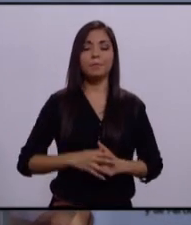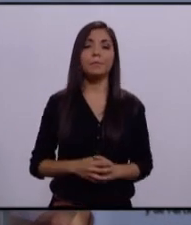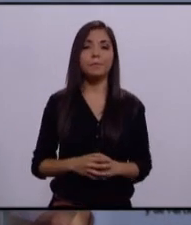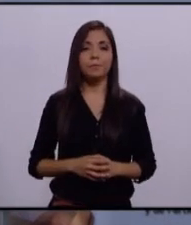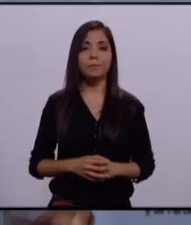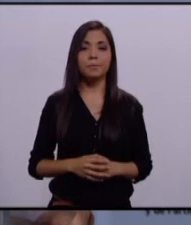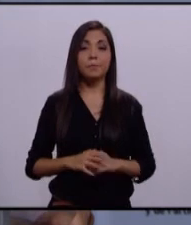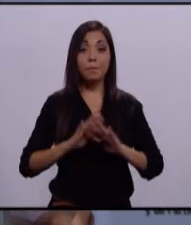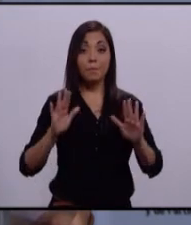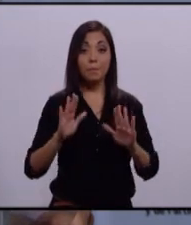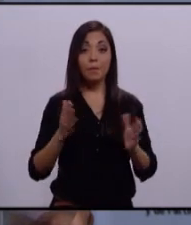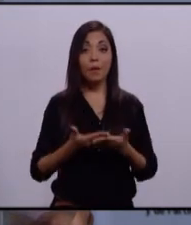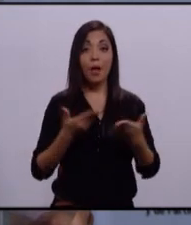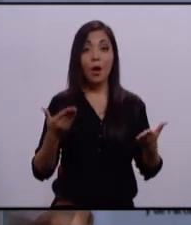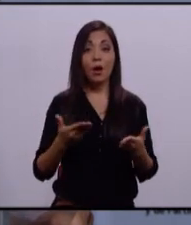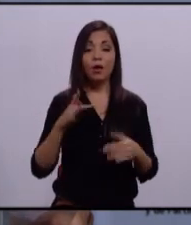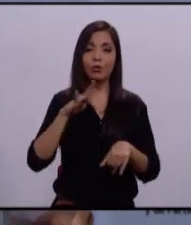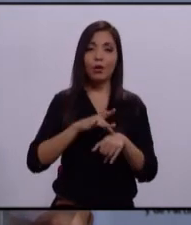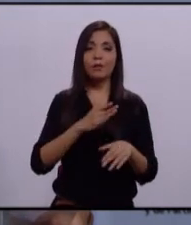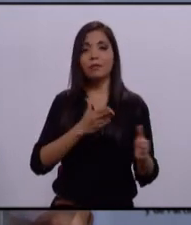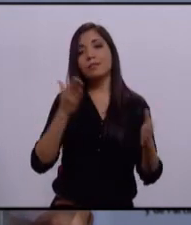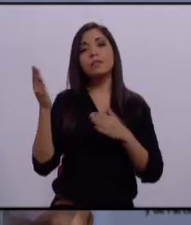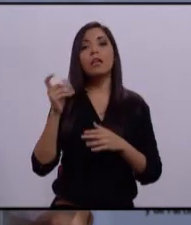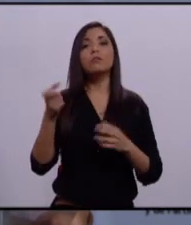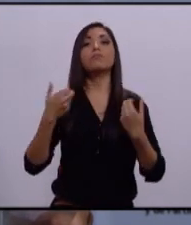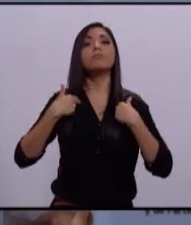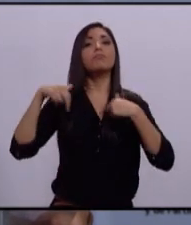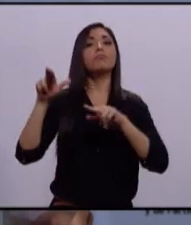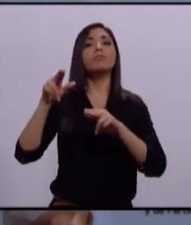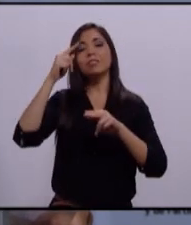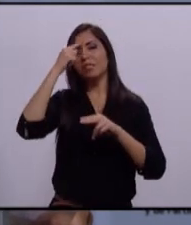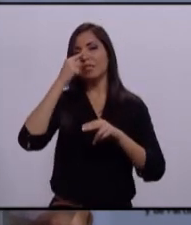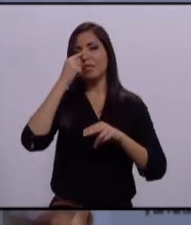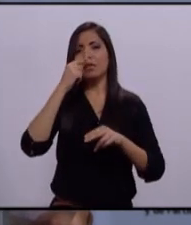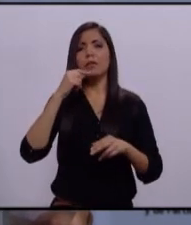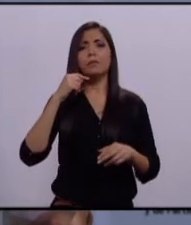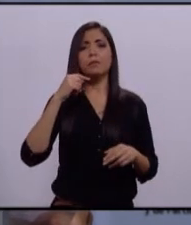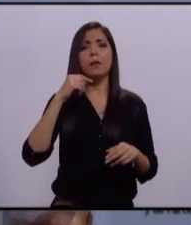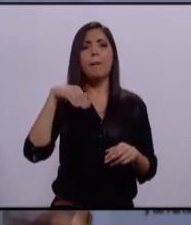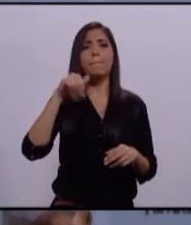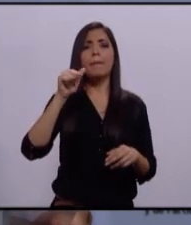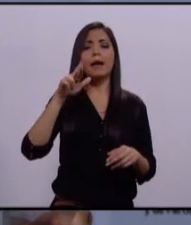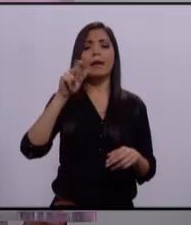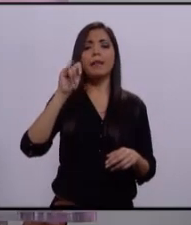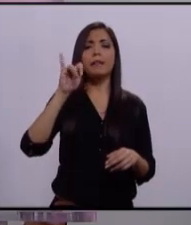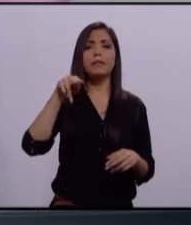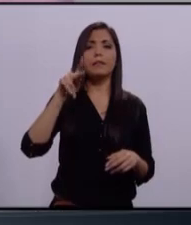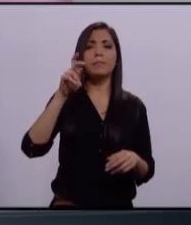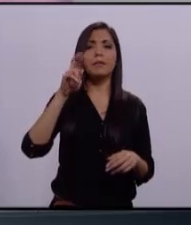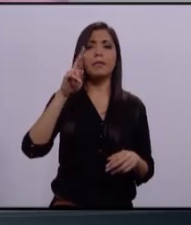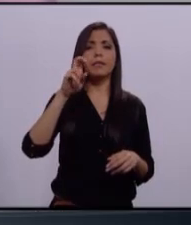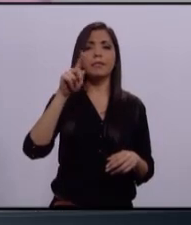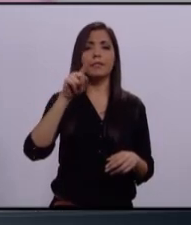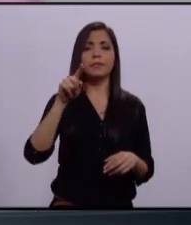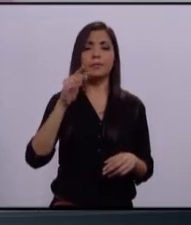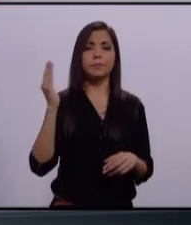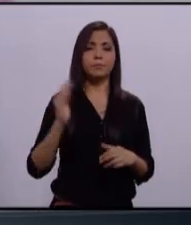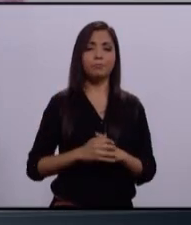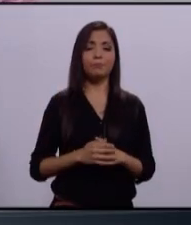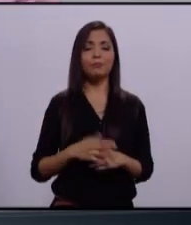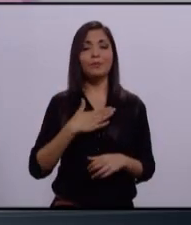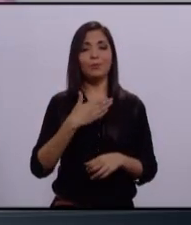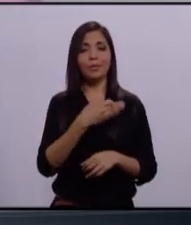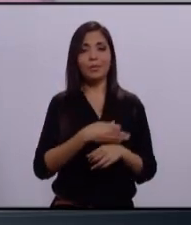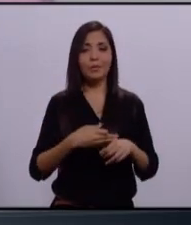Es ahora el turno del Partido del Trabajo en representación de su candidato, Martín Pérez. Muy buenas